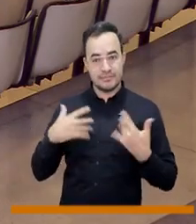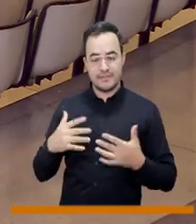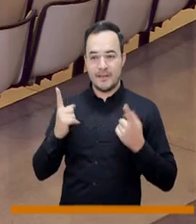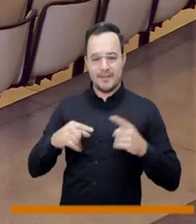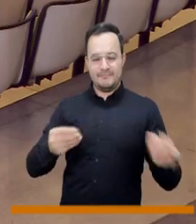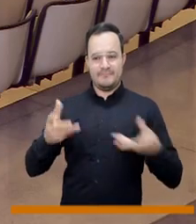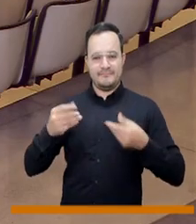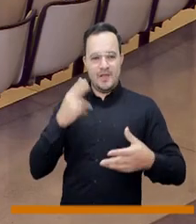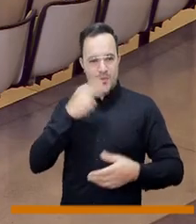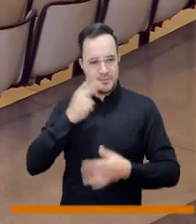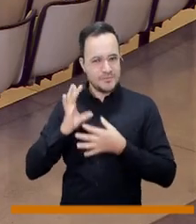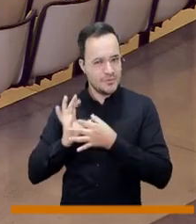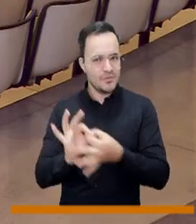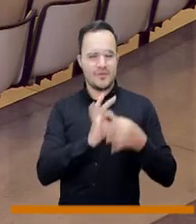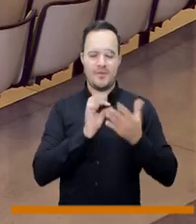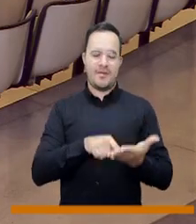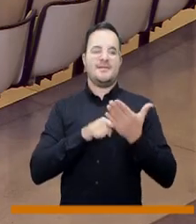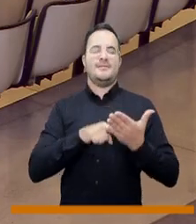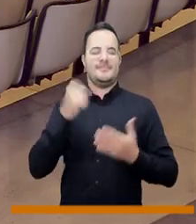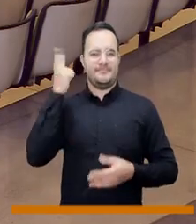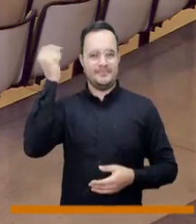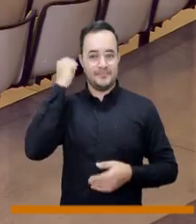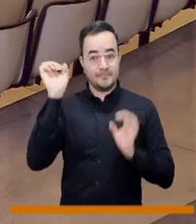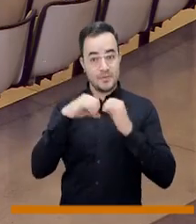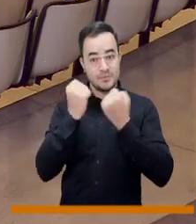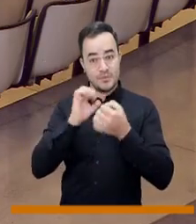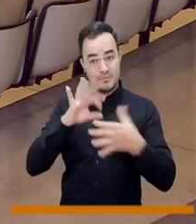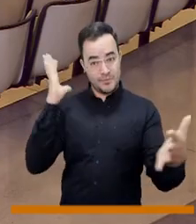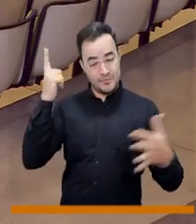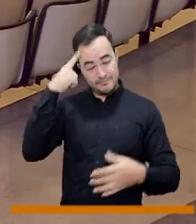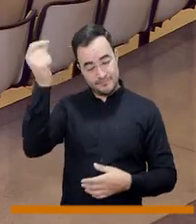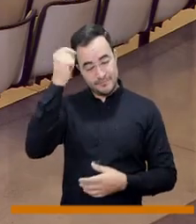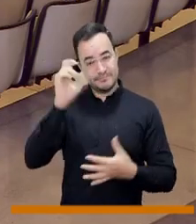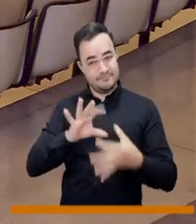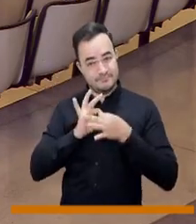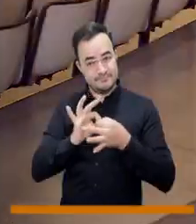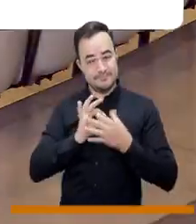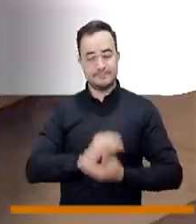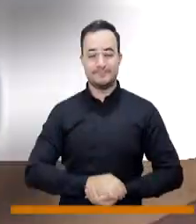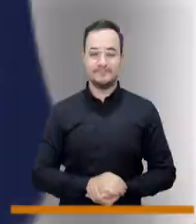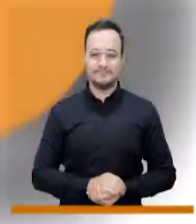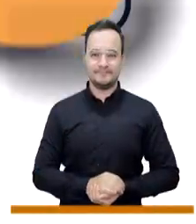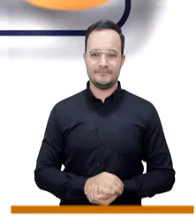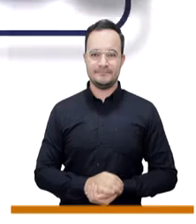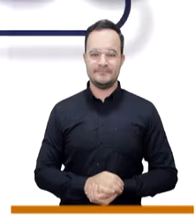el renacimiento de nuestra nueva villa de Medellín. Porque el Consejo de Medellín somos tú y yo.